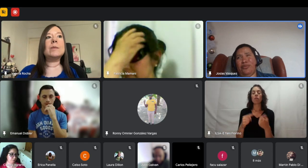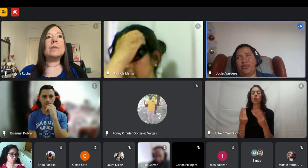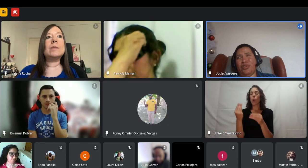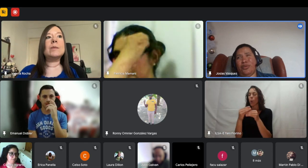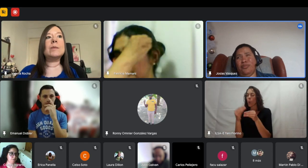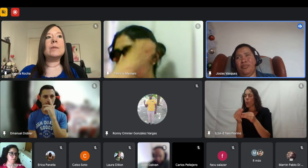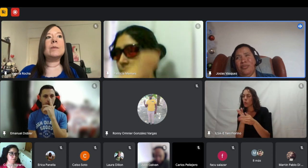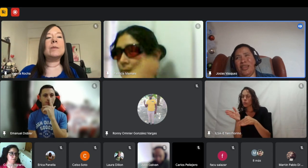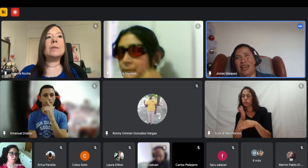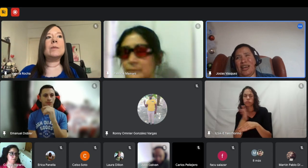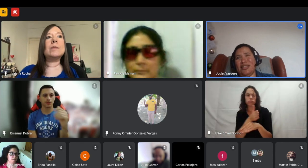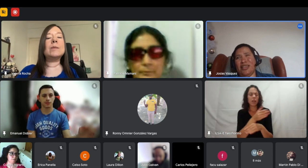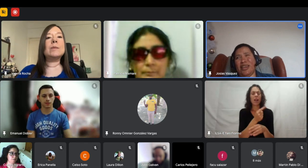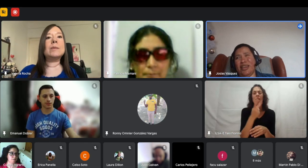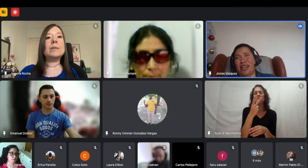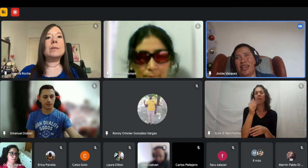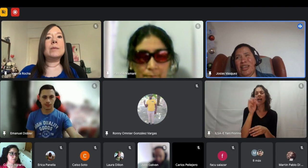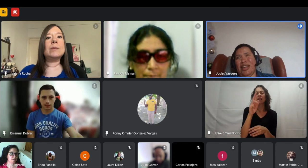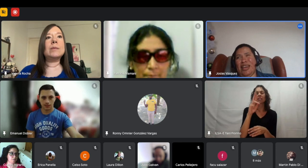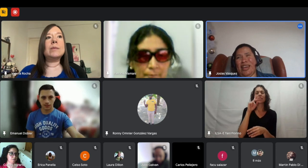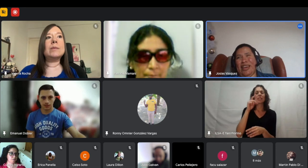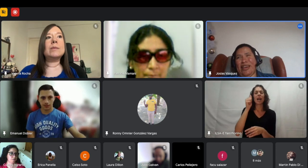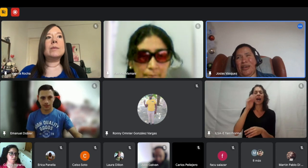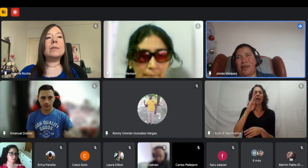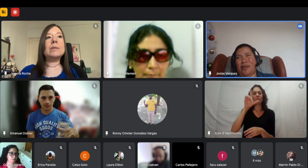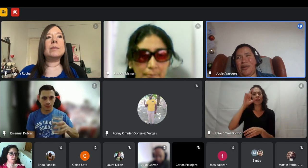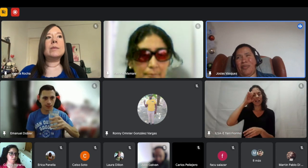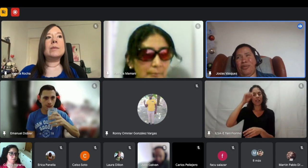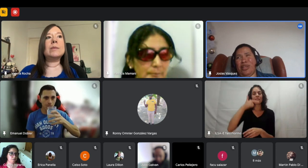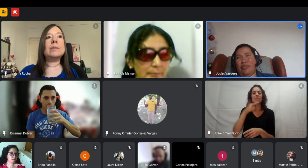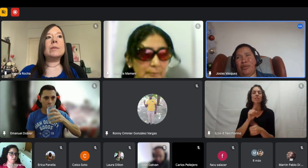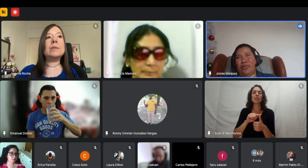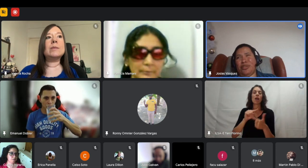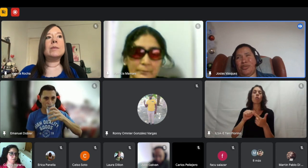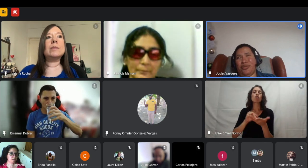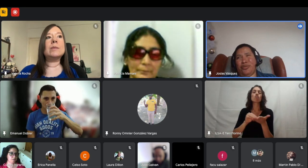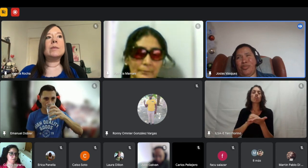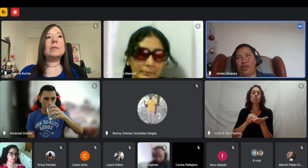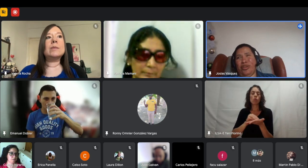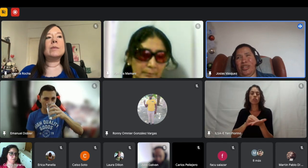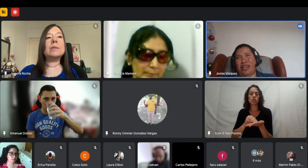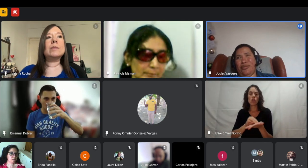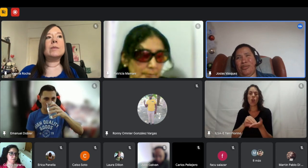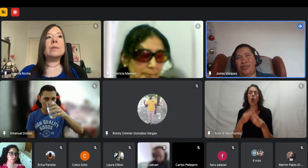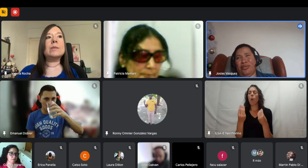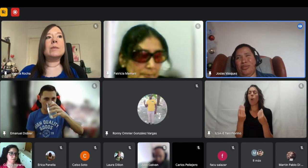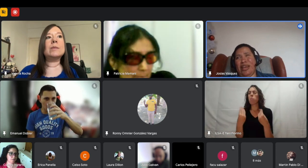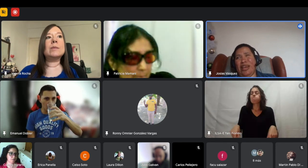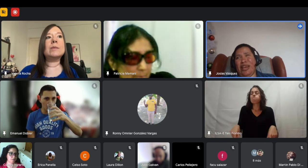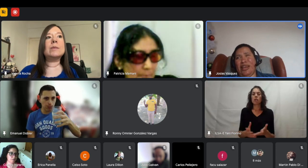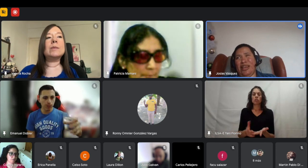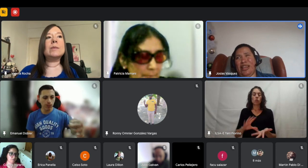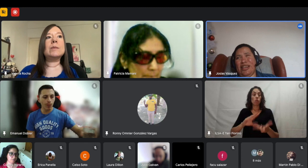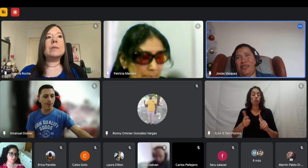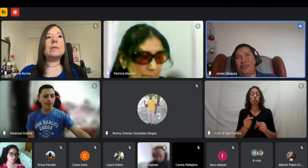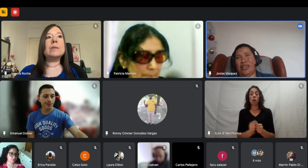era una variable que era una función hasta que un día me encuentro con un blog de un de alguien